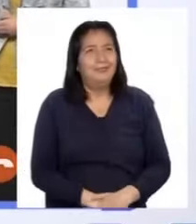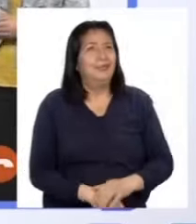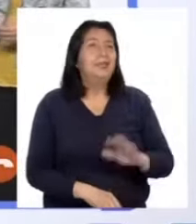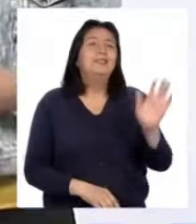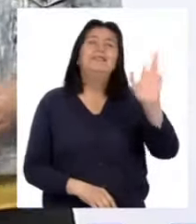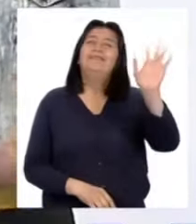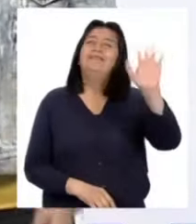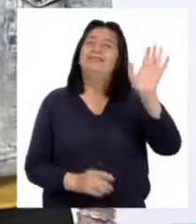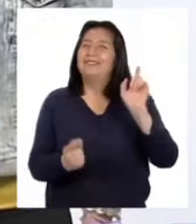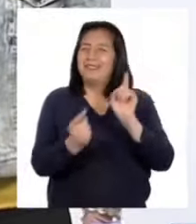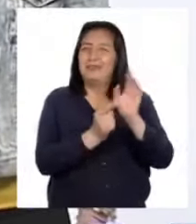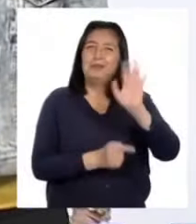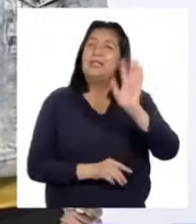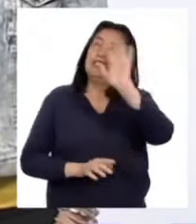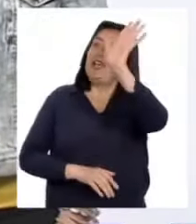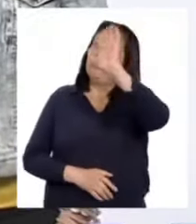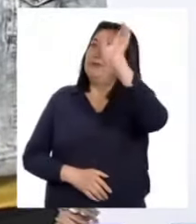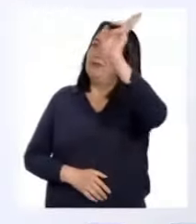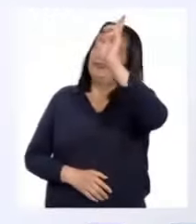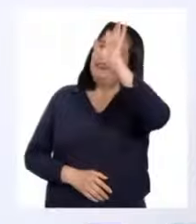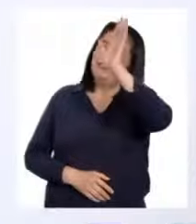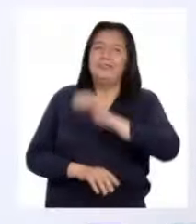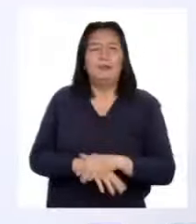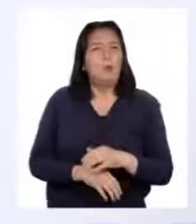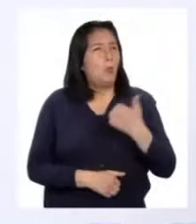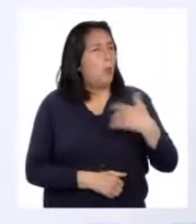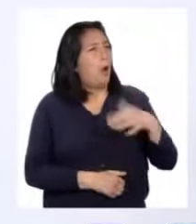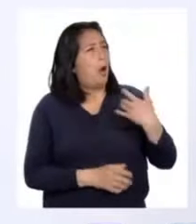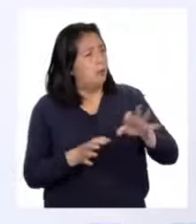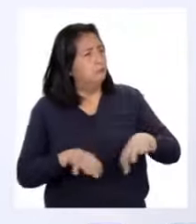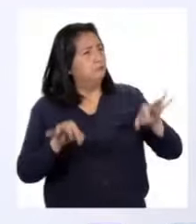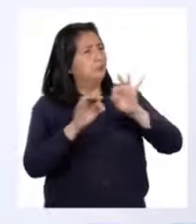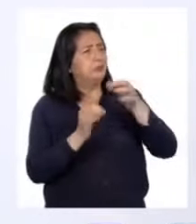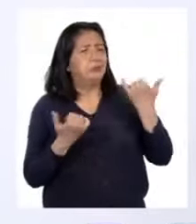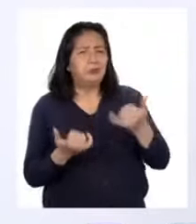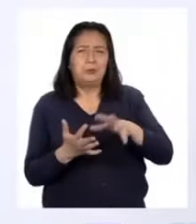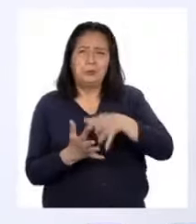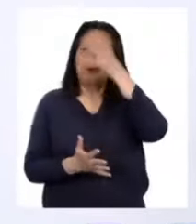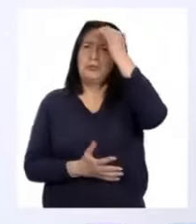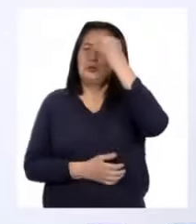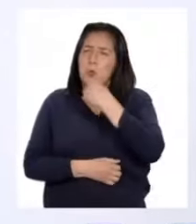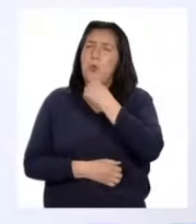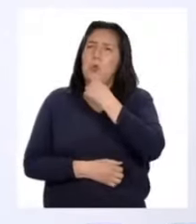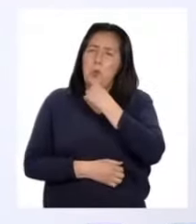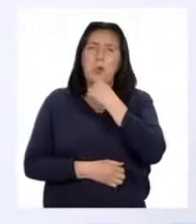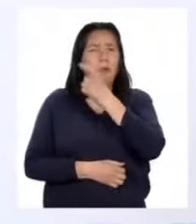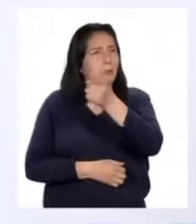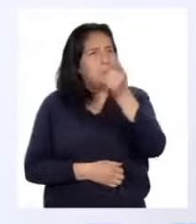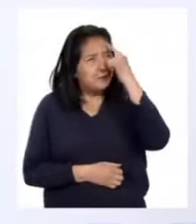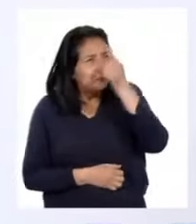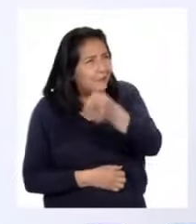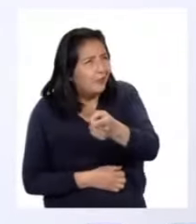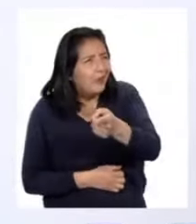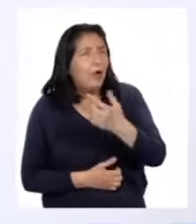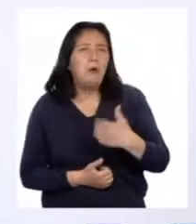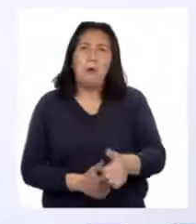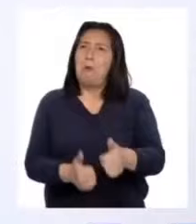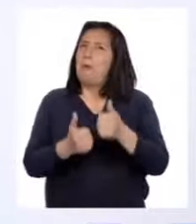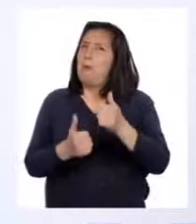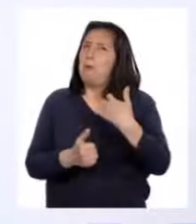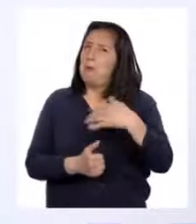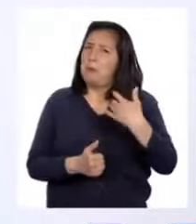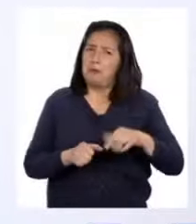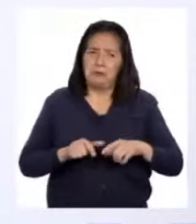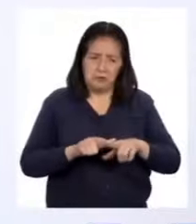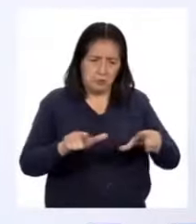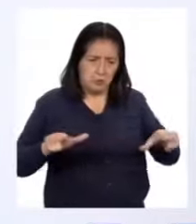¡Hasta pronto! ¡Chao, profesora! ¡Qué importante todo lo que hemos aprendido el día de hoy, ¿no les parece? Y qué buena manera de reconocer